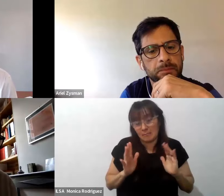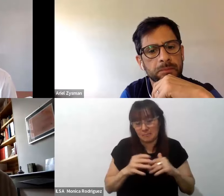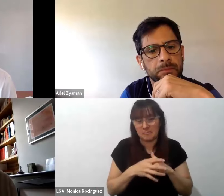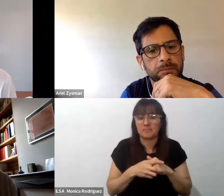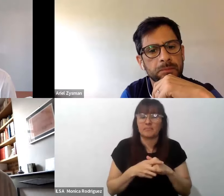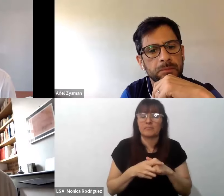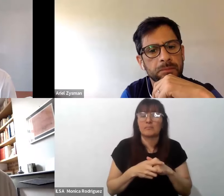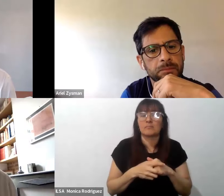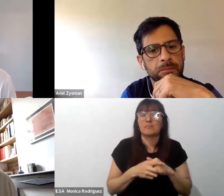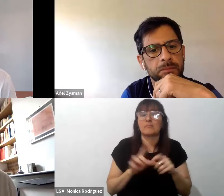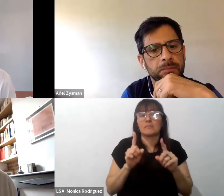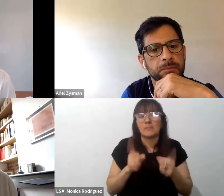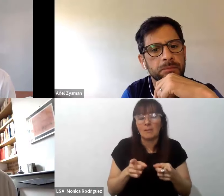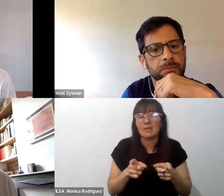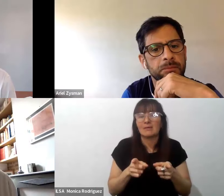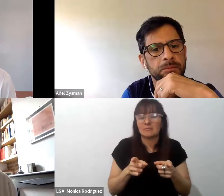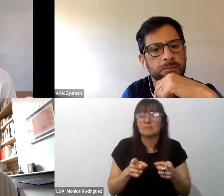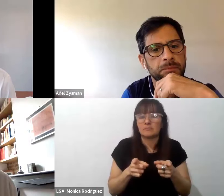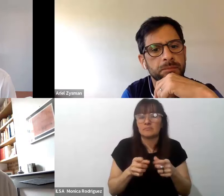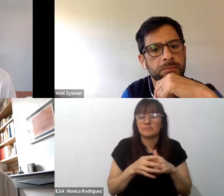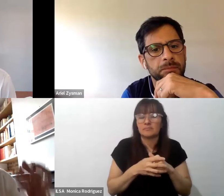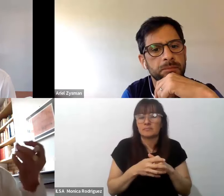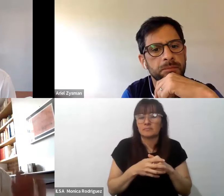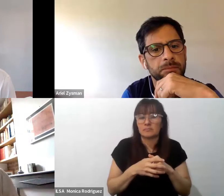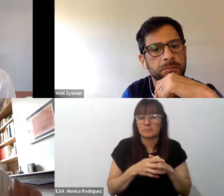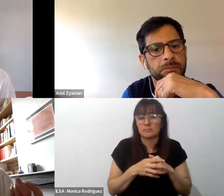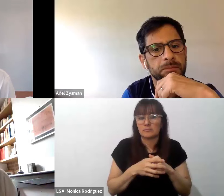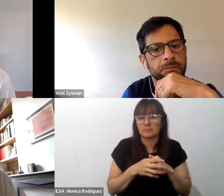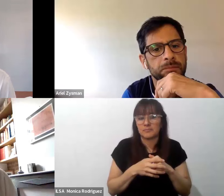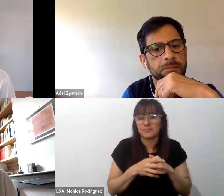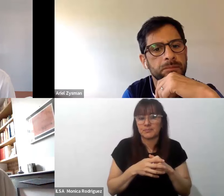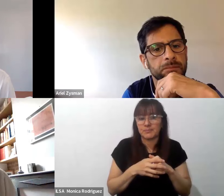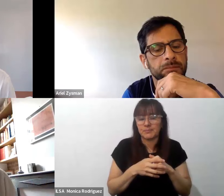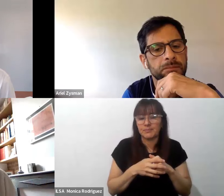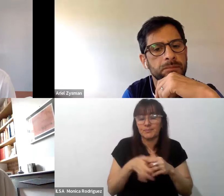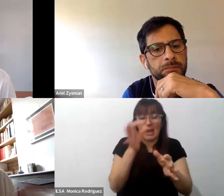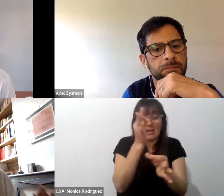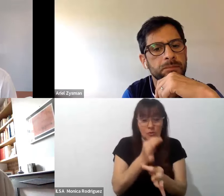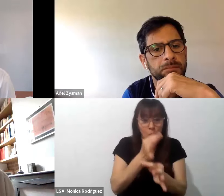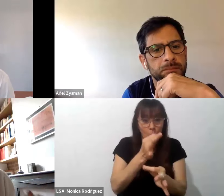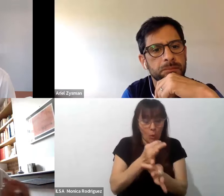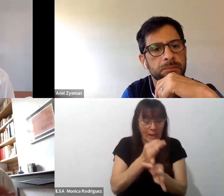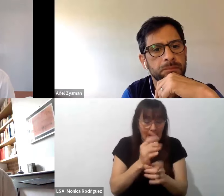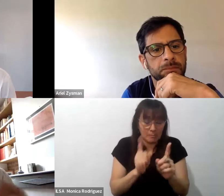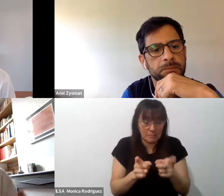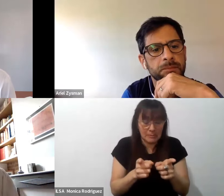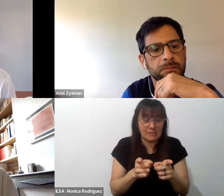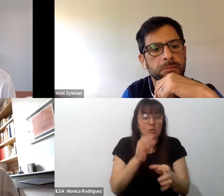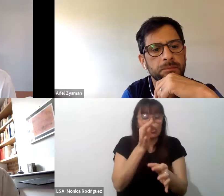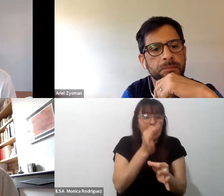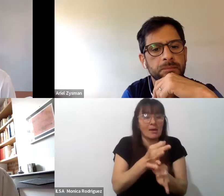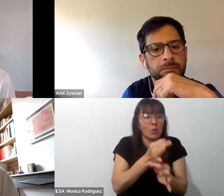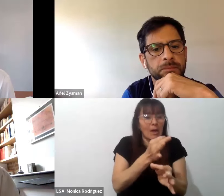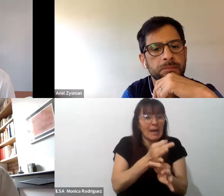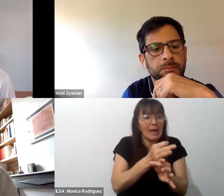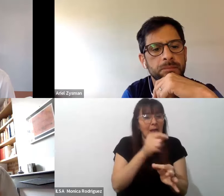apoyarse también en lo que se hace en la escuela a partir de la escuela ya sea